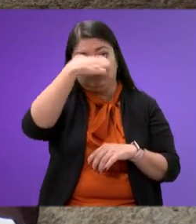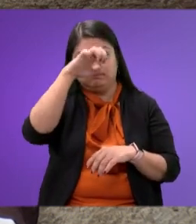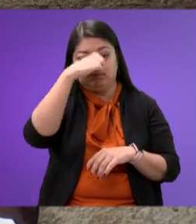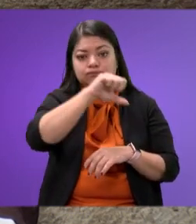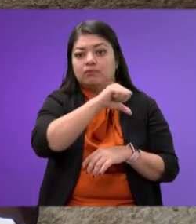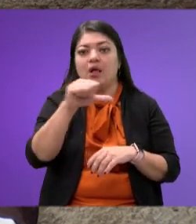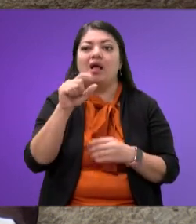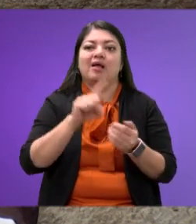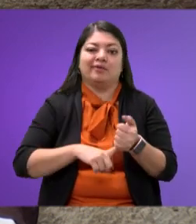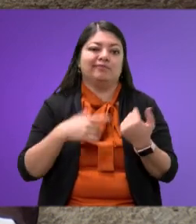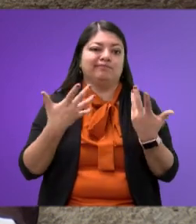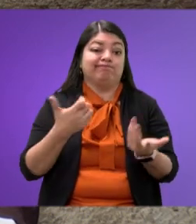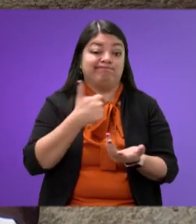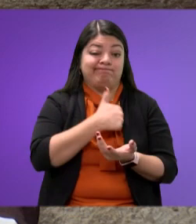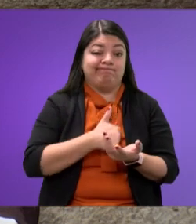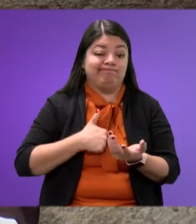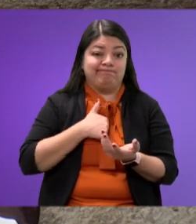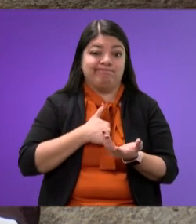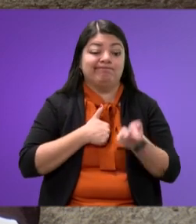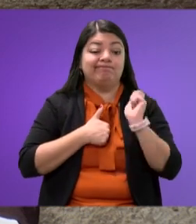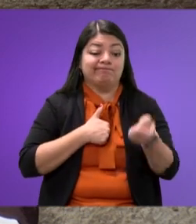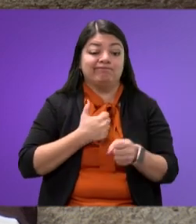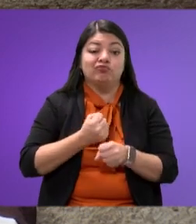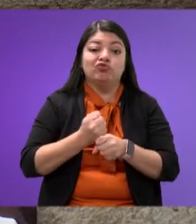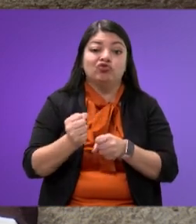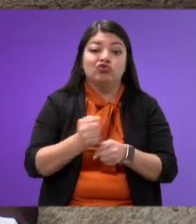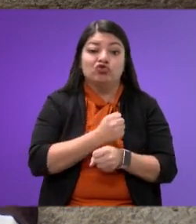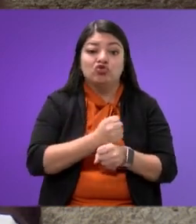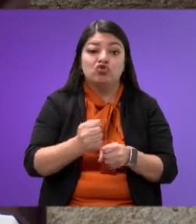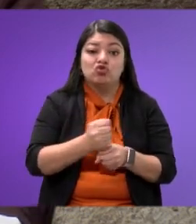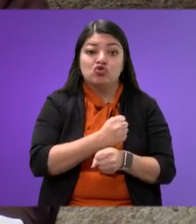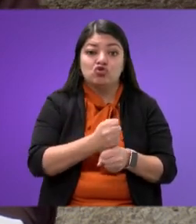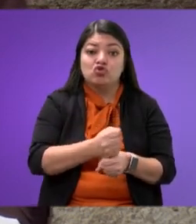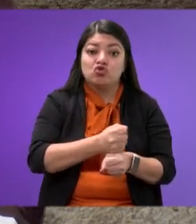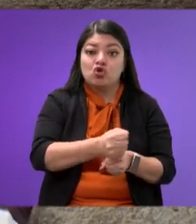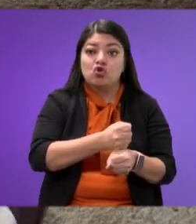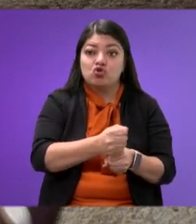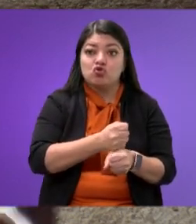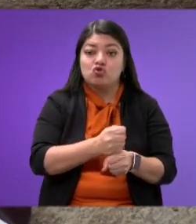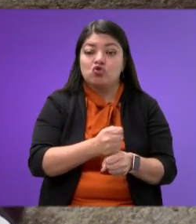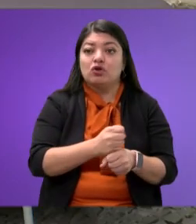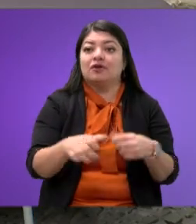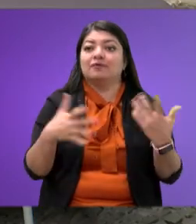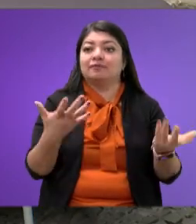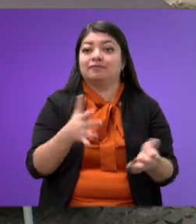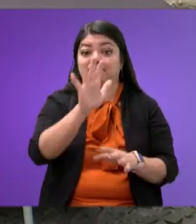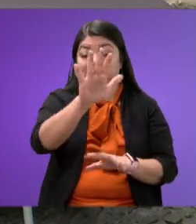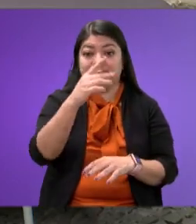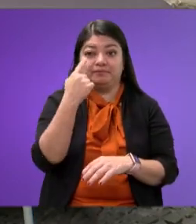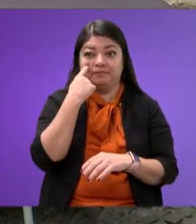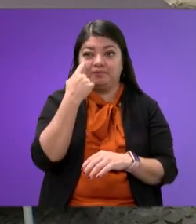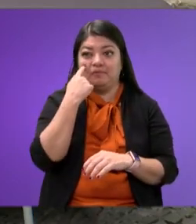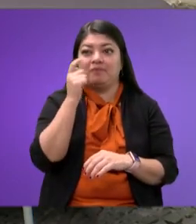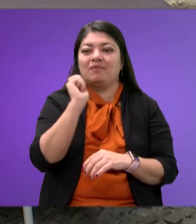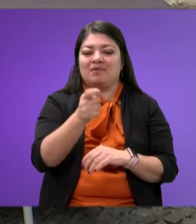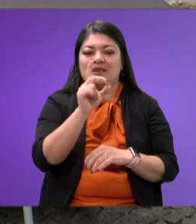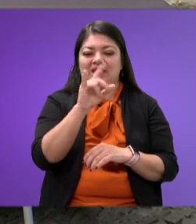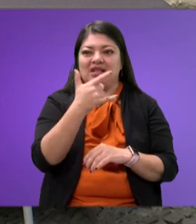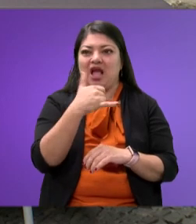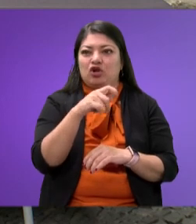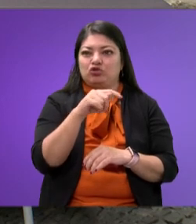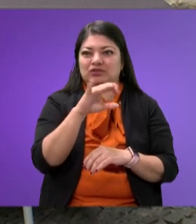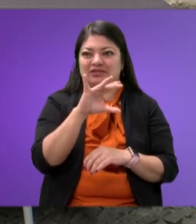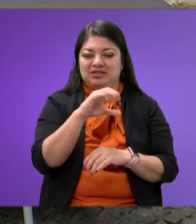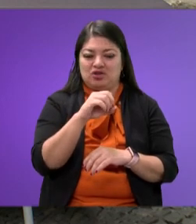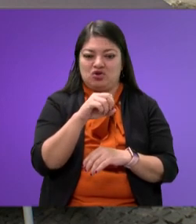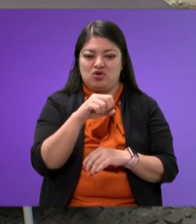lamentable fenómeno de la tortura. Miren, el diagnóstico de la tortura en Jalisco es